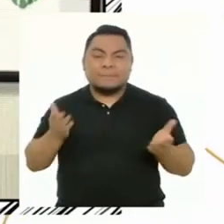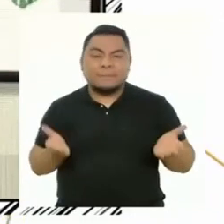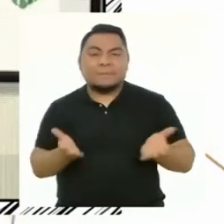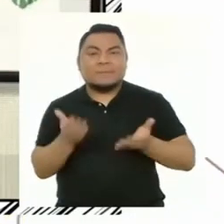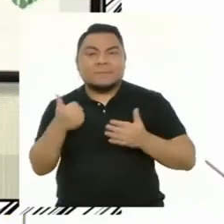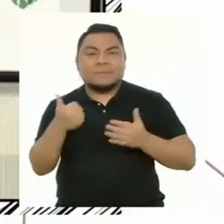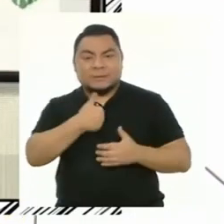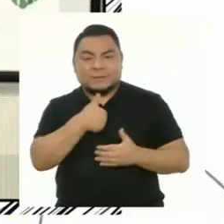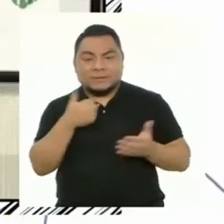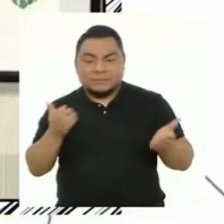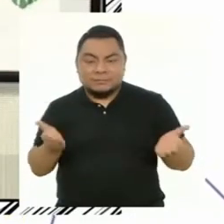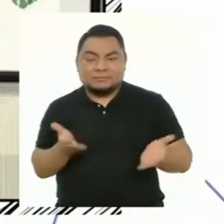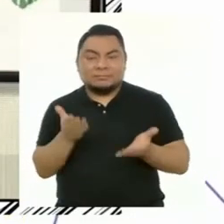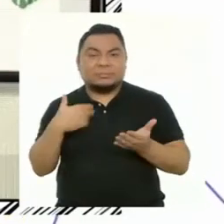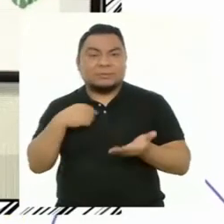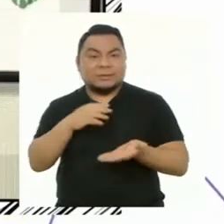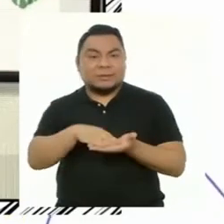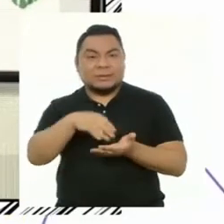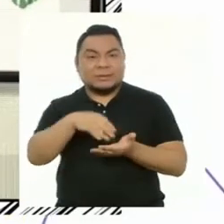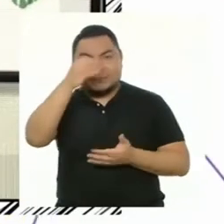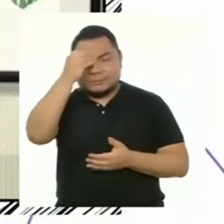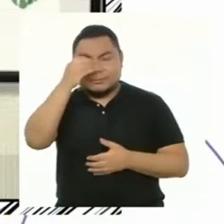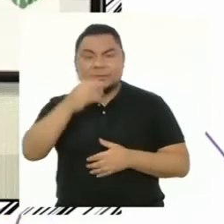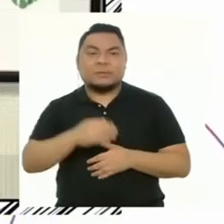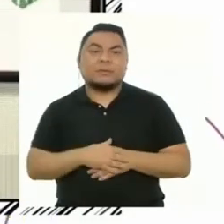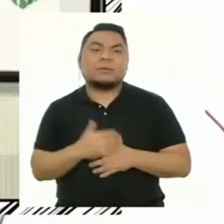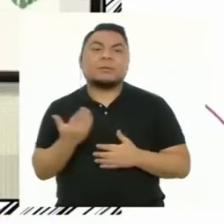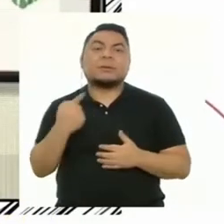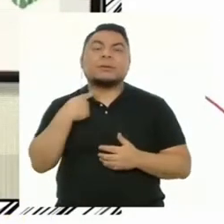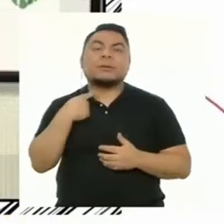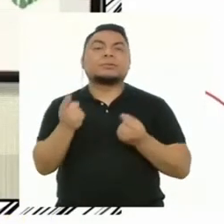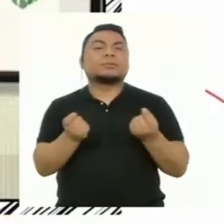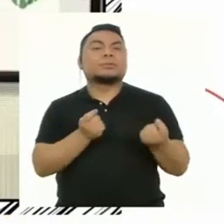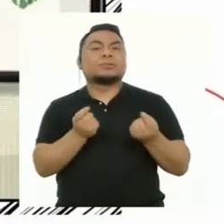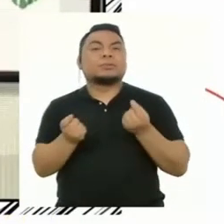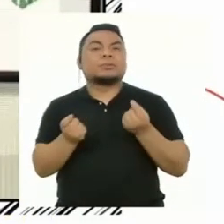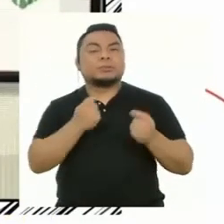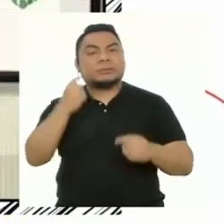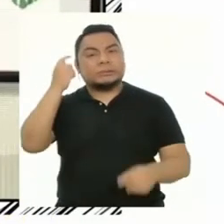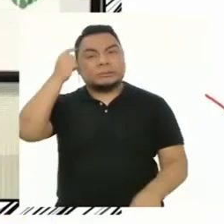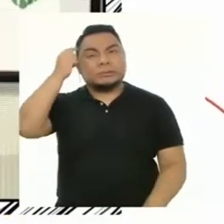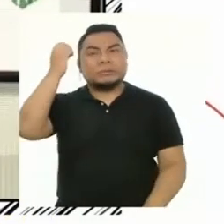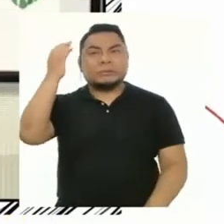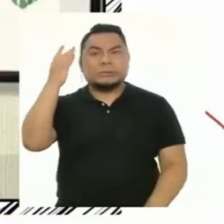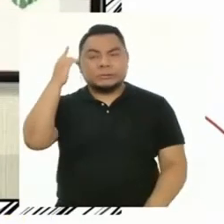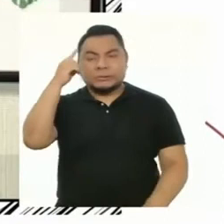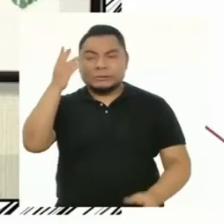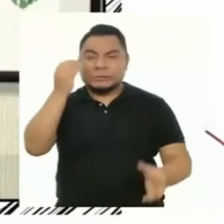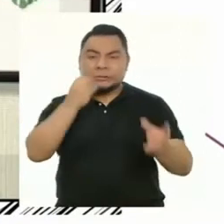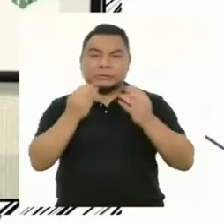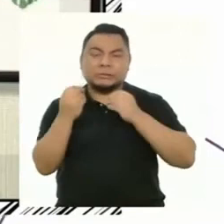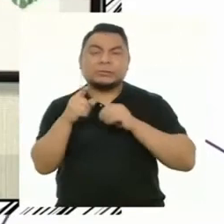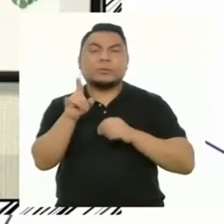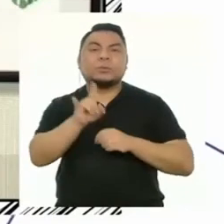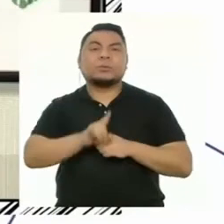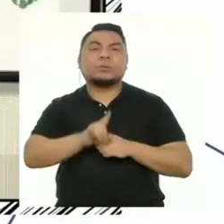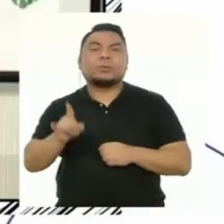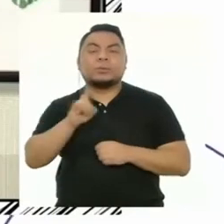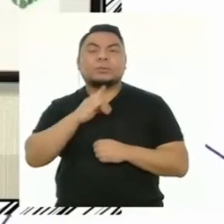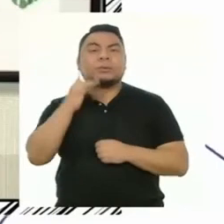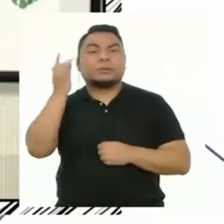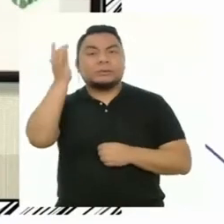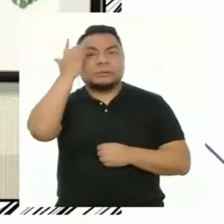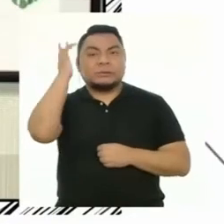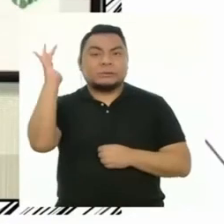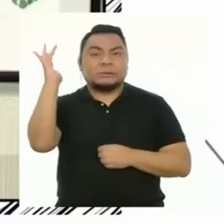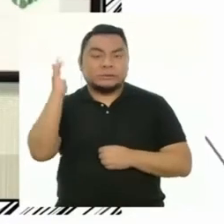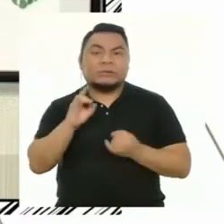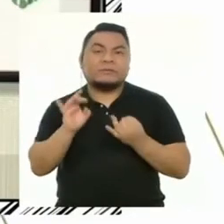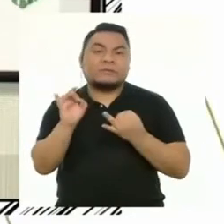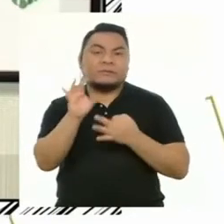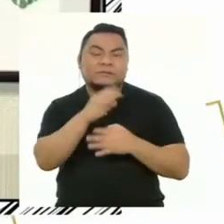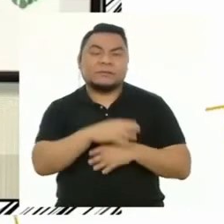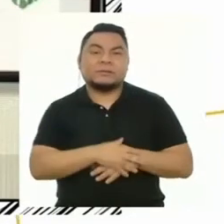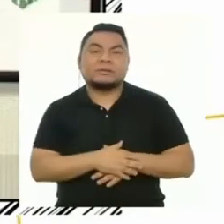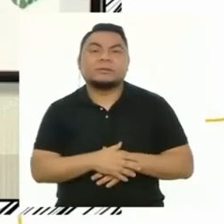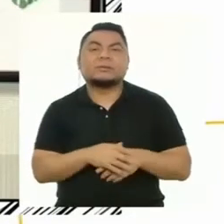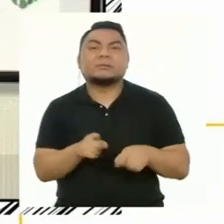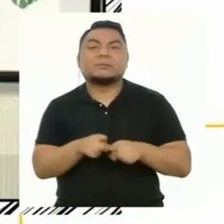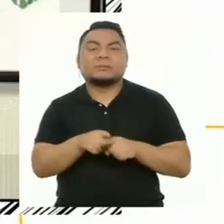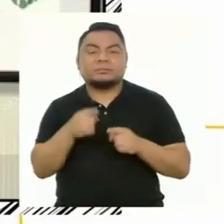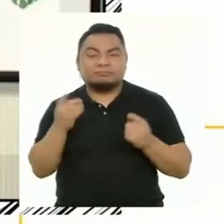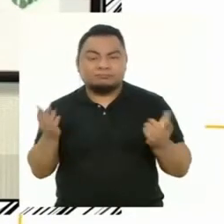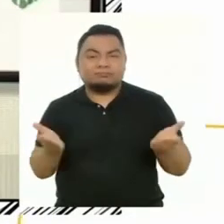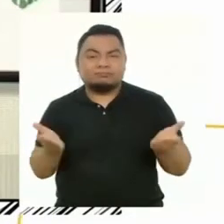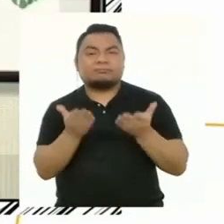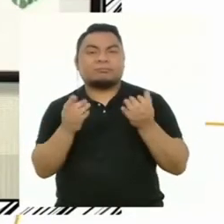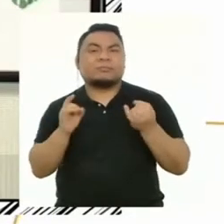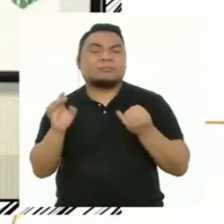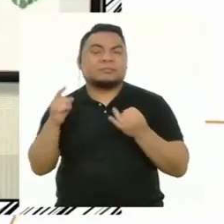motivación previa al aprendizaje, el dominio cognitivo de las estrategias, el uso de las inteligencias múltiples, la